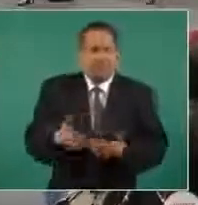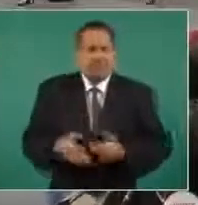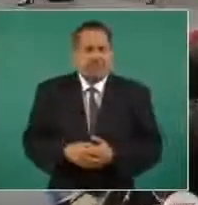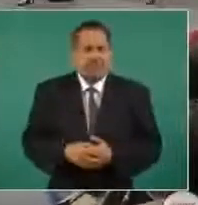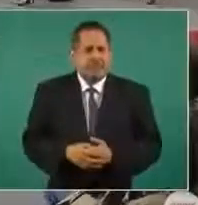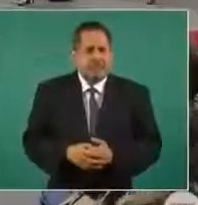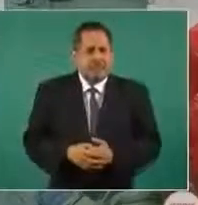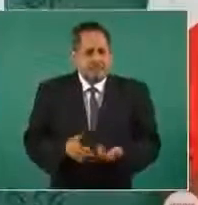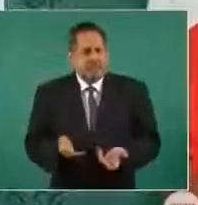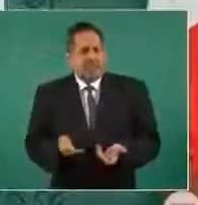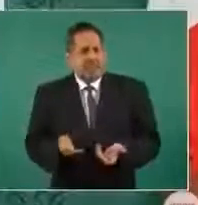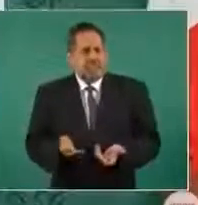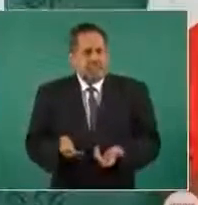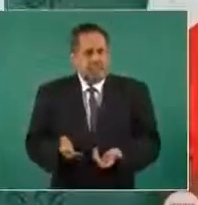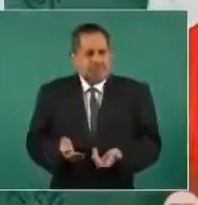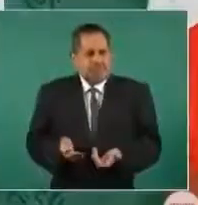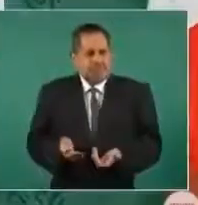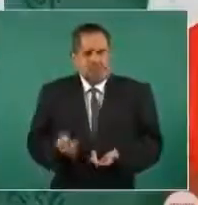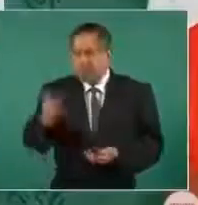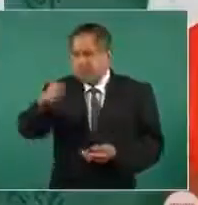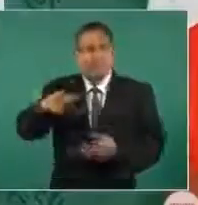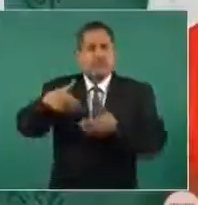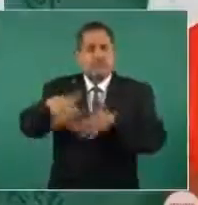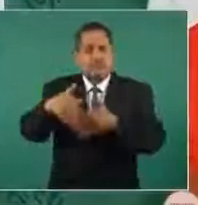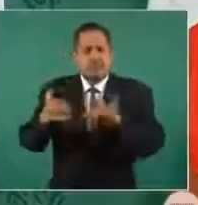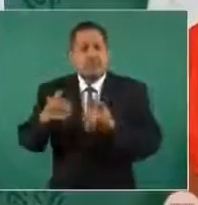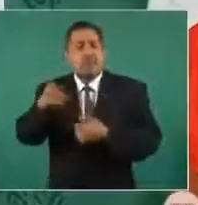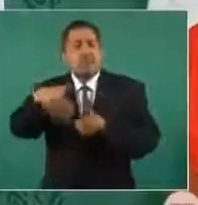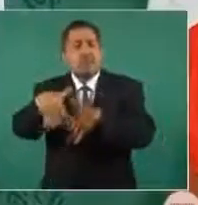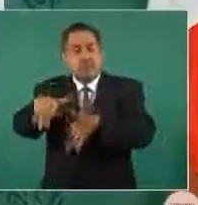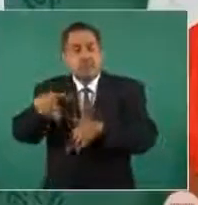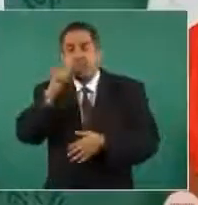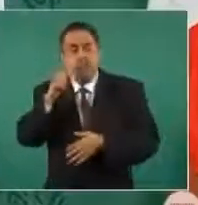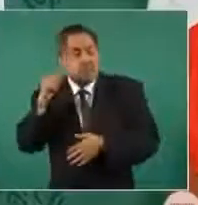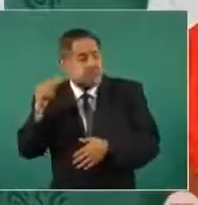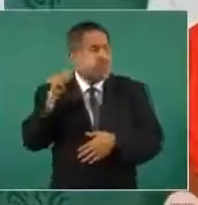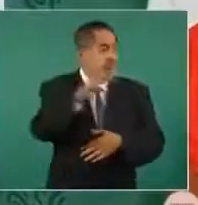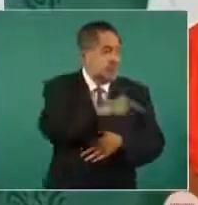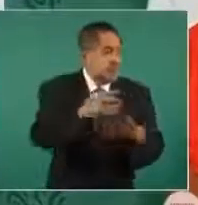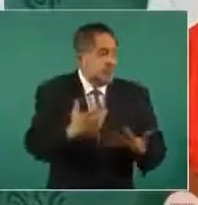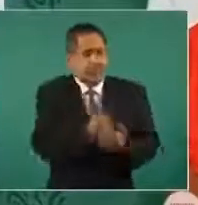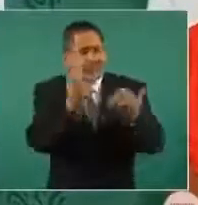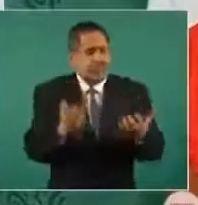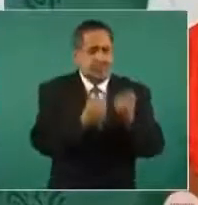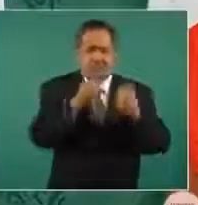¿Qué no va el Ejército a rescatar a la gente cuando hay inundaciones,